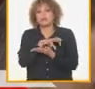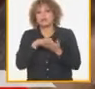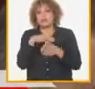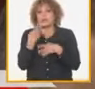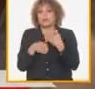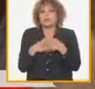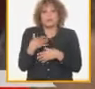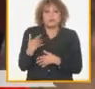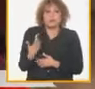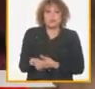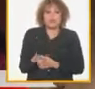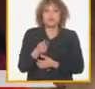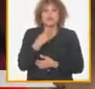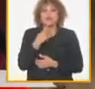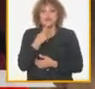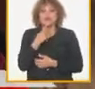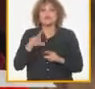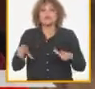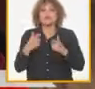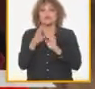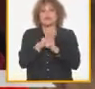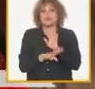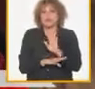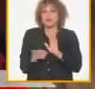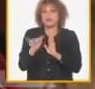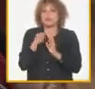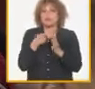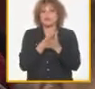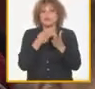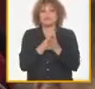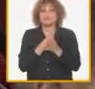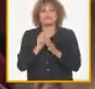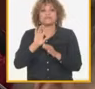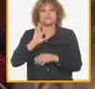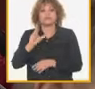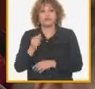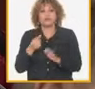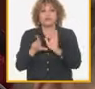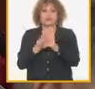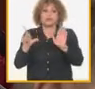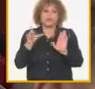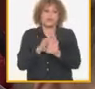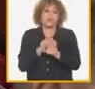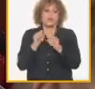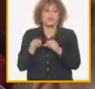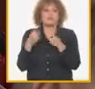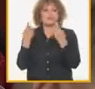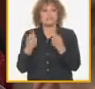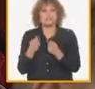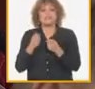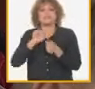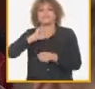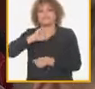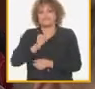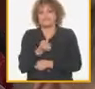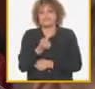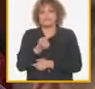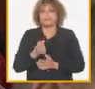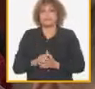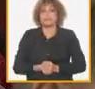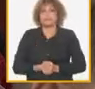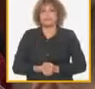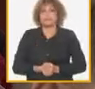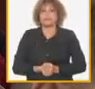problemas y adoptar las medidas también el enfrentamiento al delito en situaciones como estas lleva precisiones y rigor en las